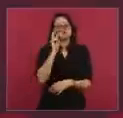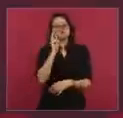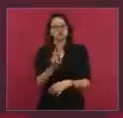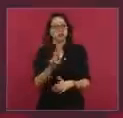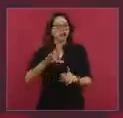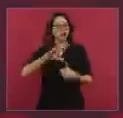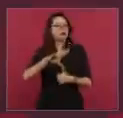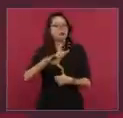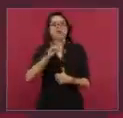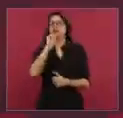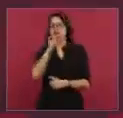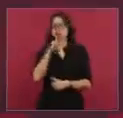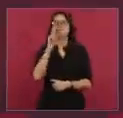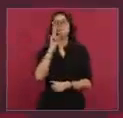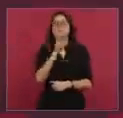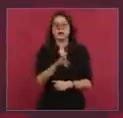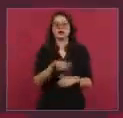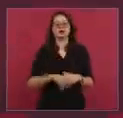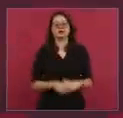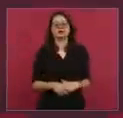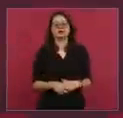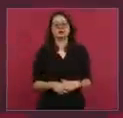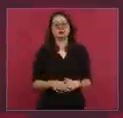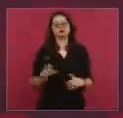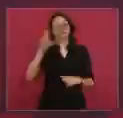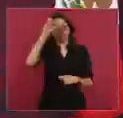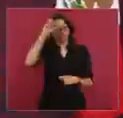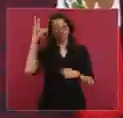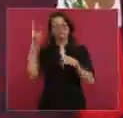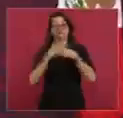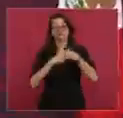el Caribe, y también en Europa.